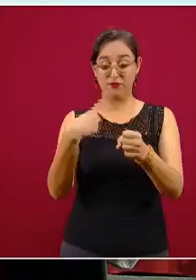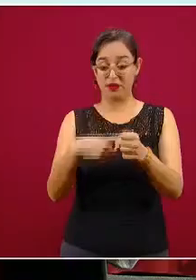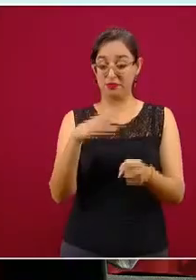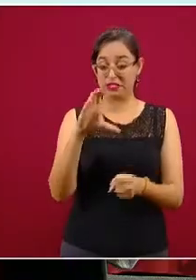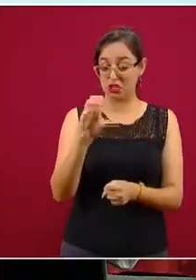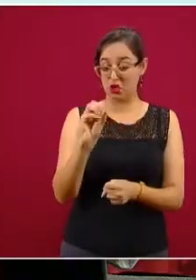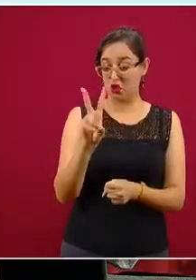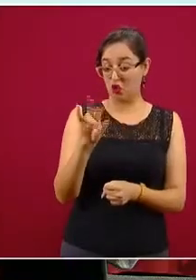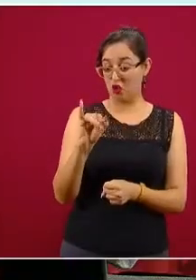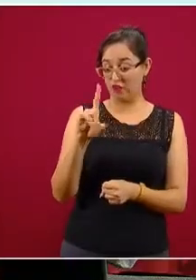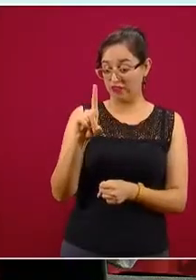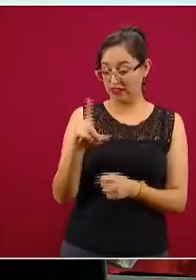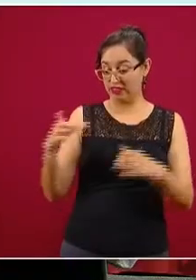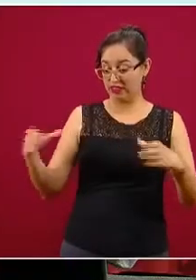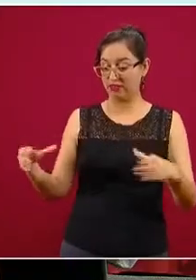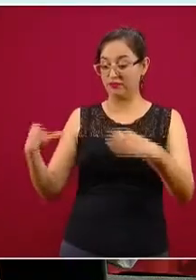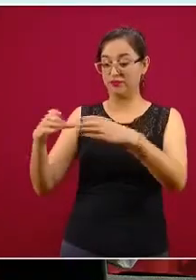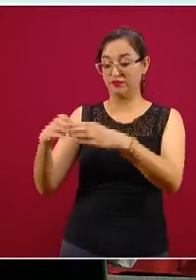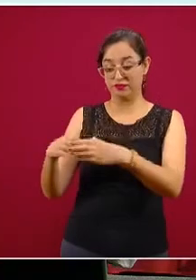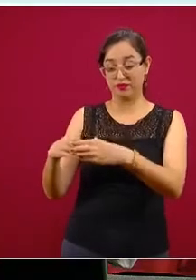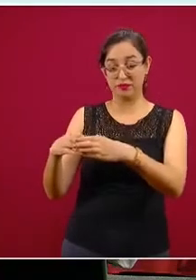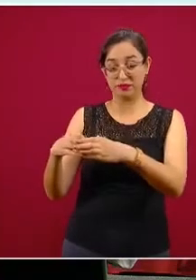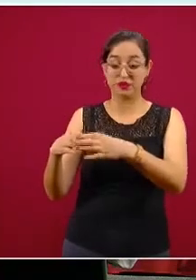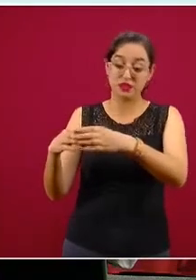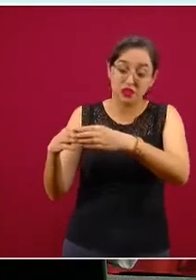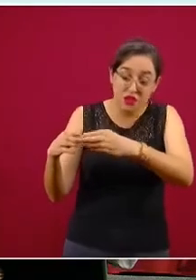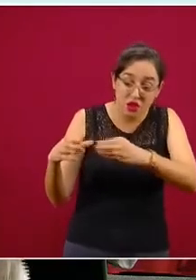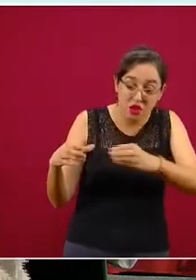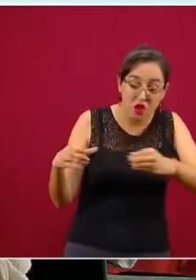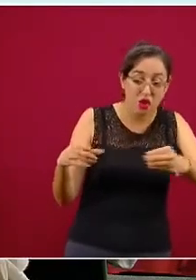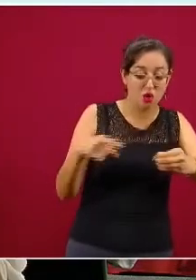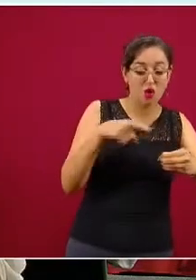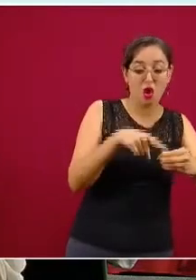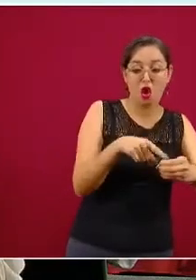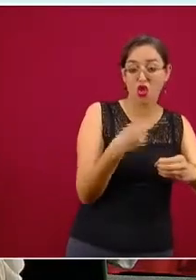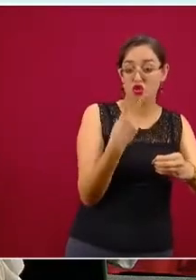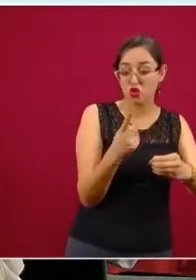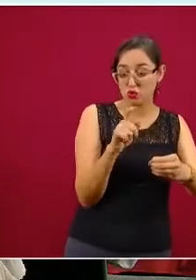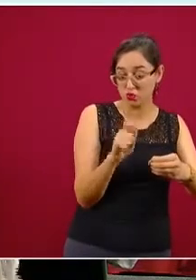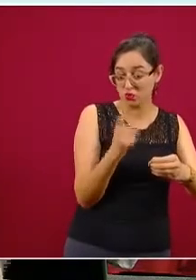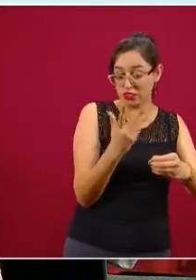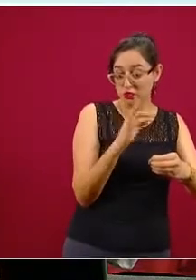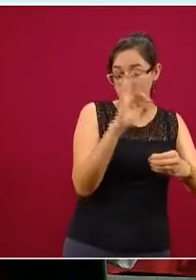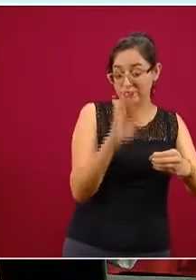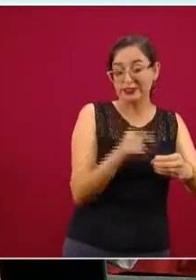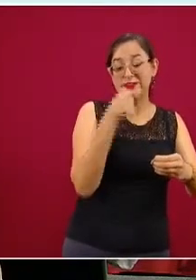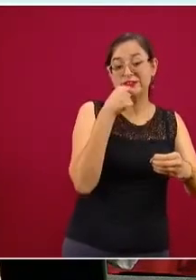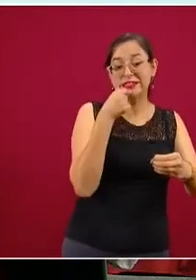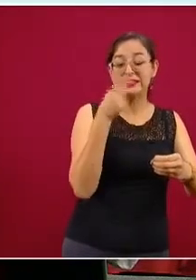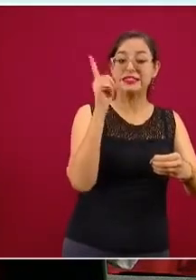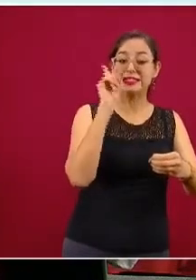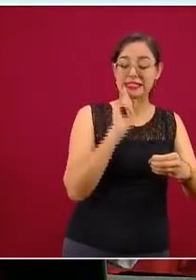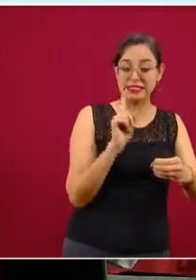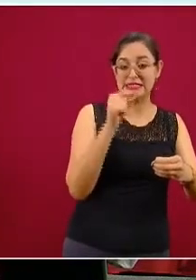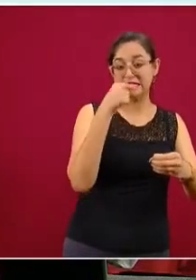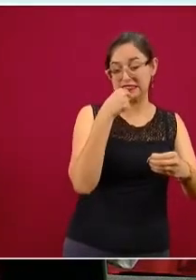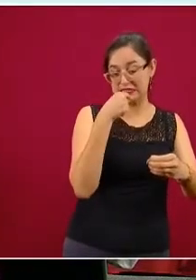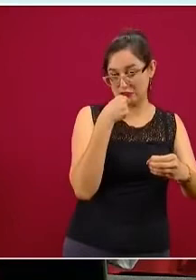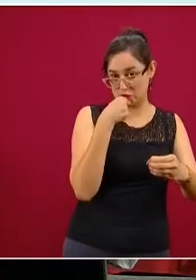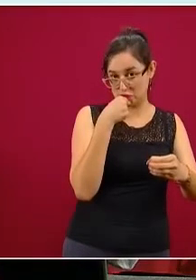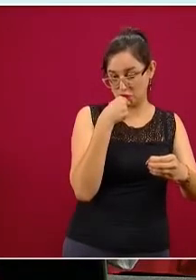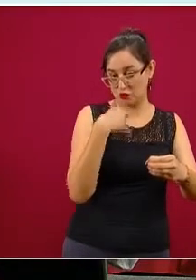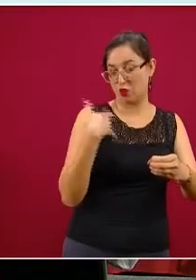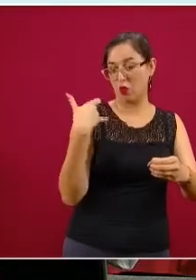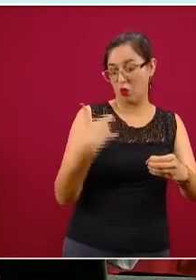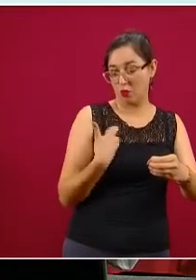el 2.5 por ciento fue de niños, niñas y adolescentes, del total solamente el 2.5 por ciento.